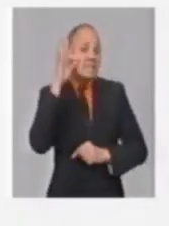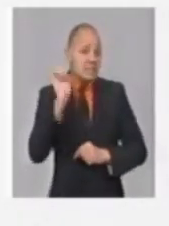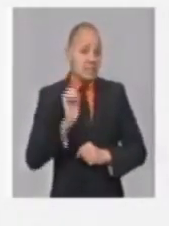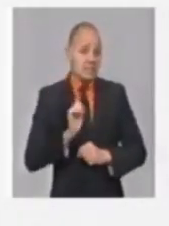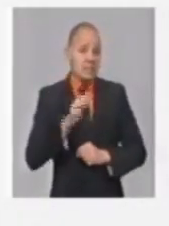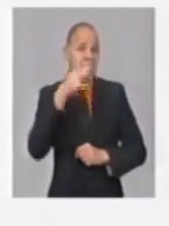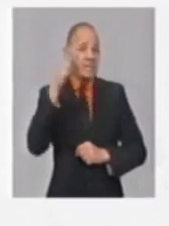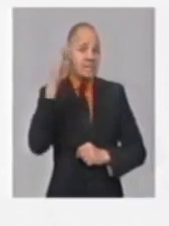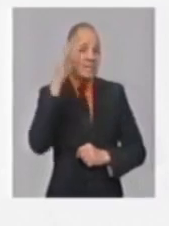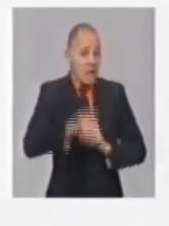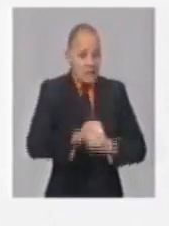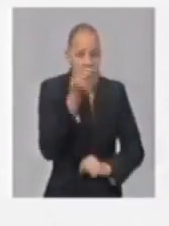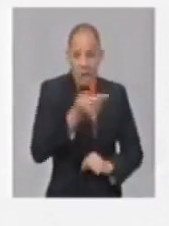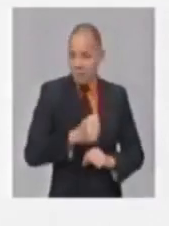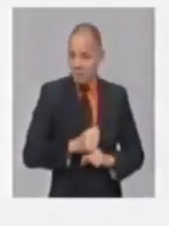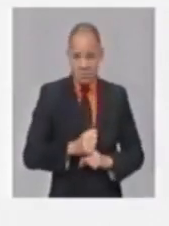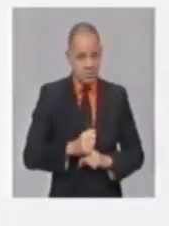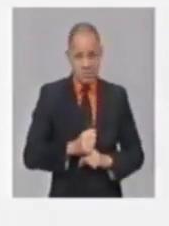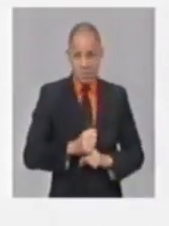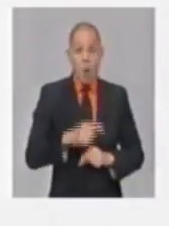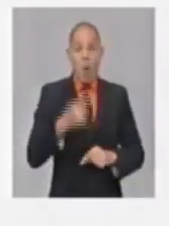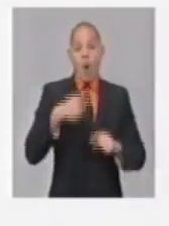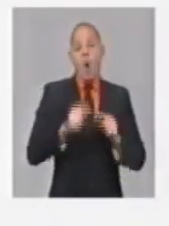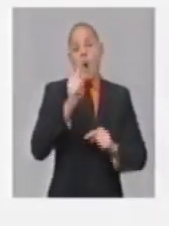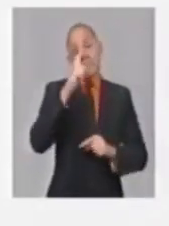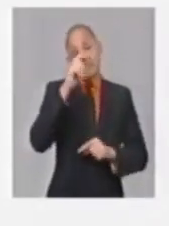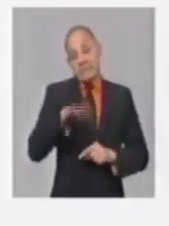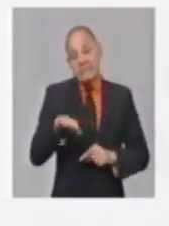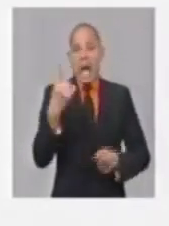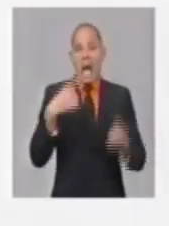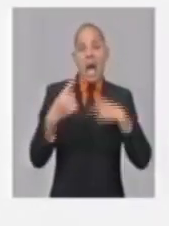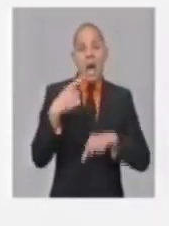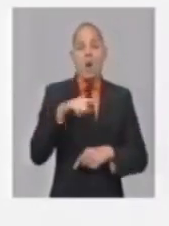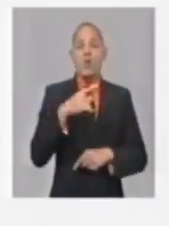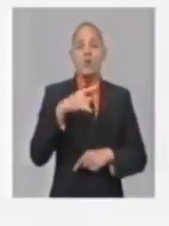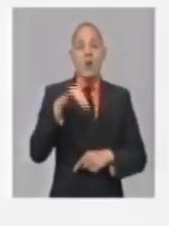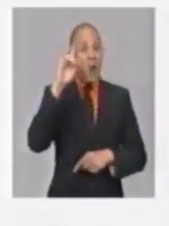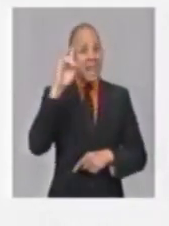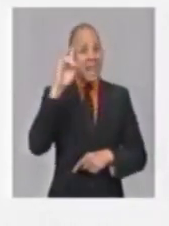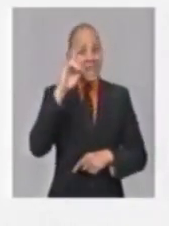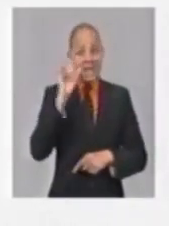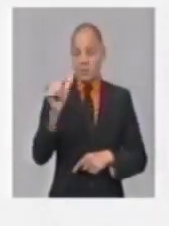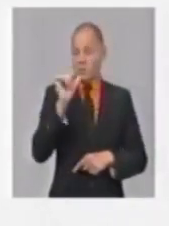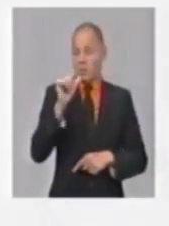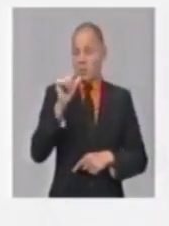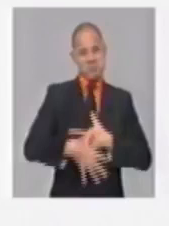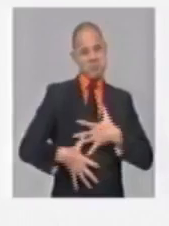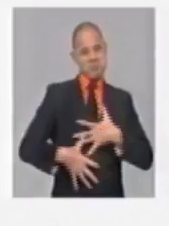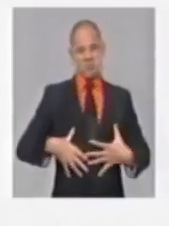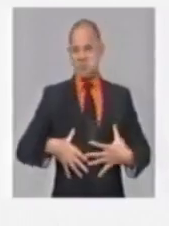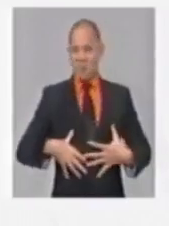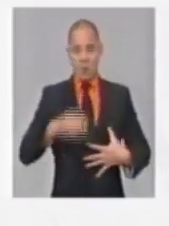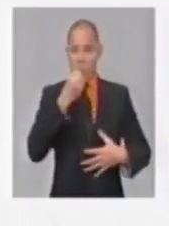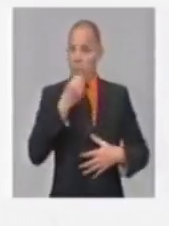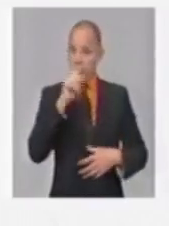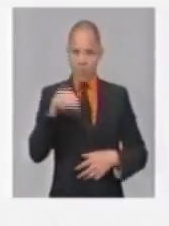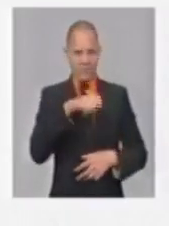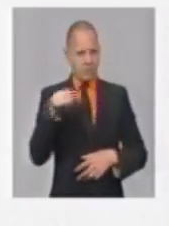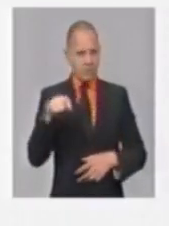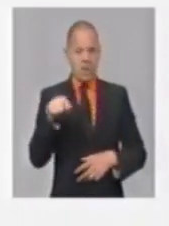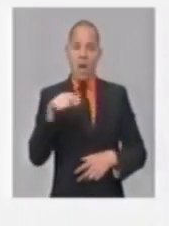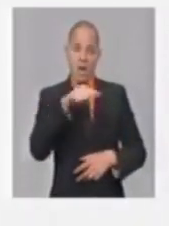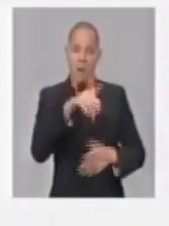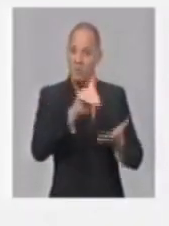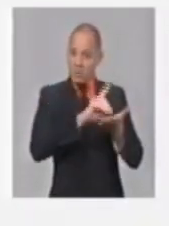crónica y las fórmulas basales e intolerantes a la leche de nuestro infante. Los productos que integran